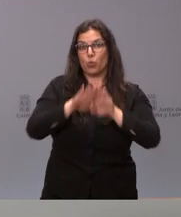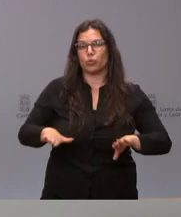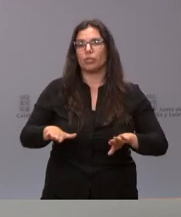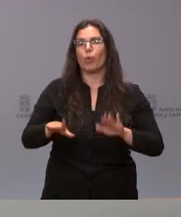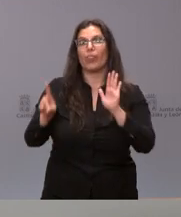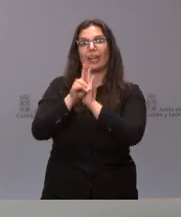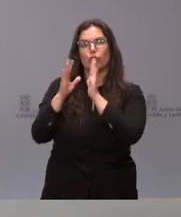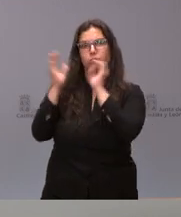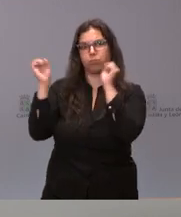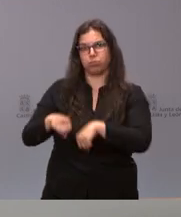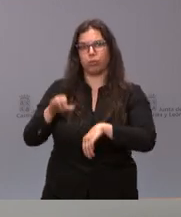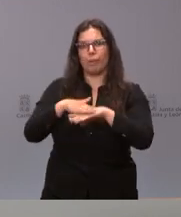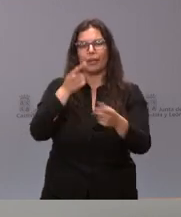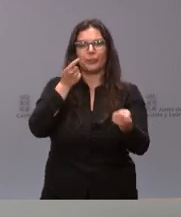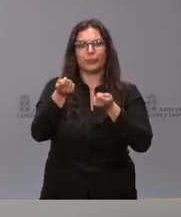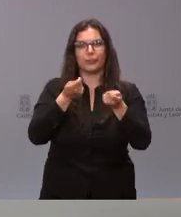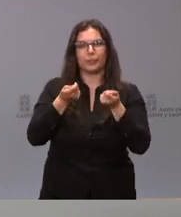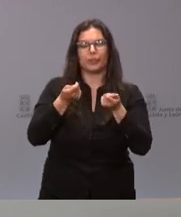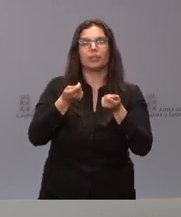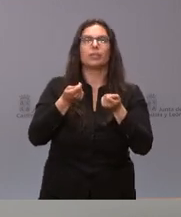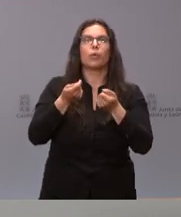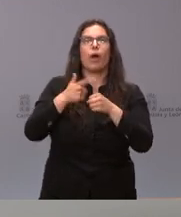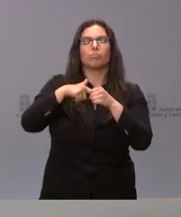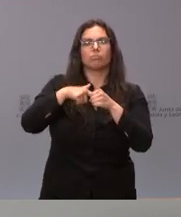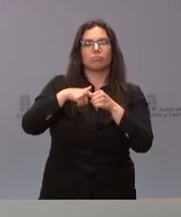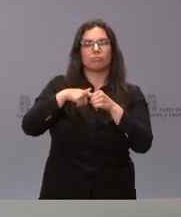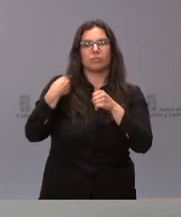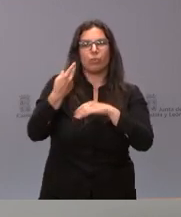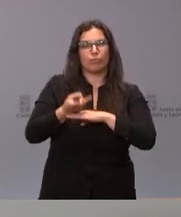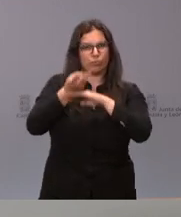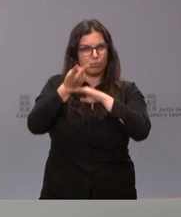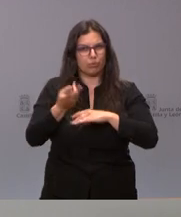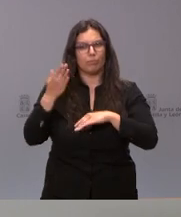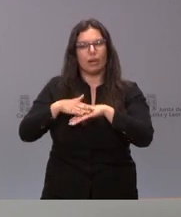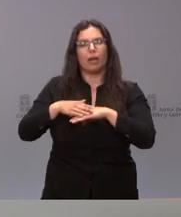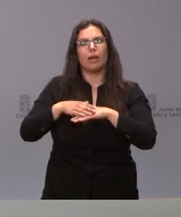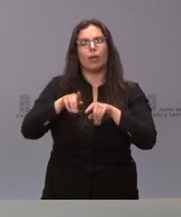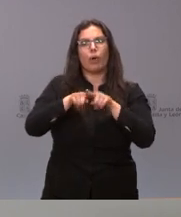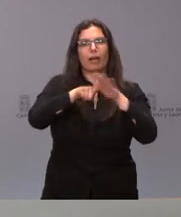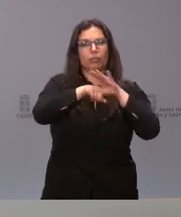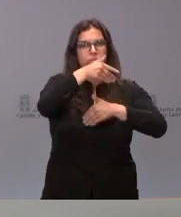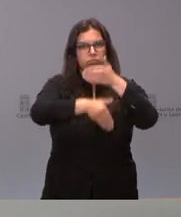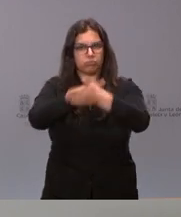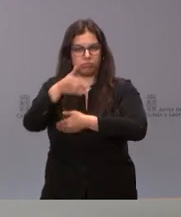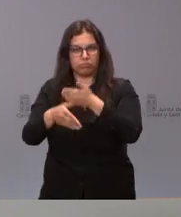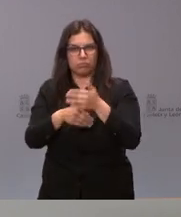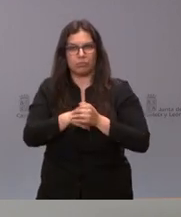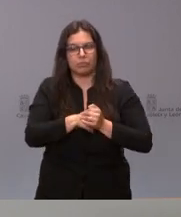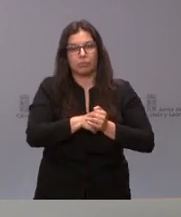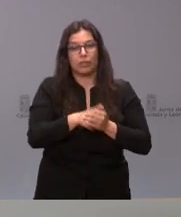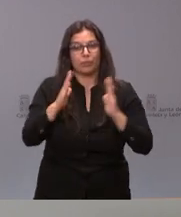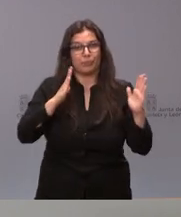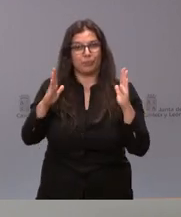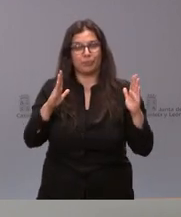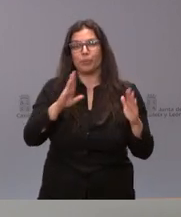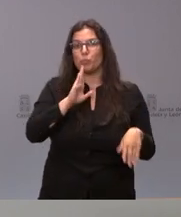a regular las plazas de toros portátiles en Castilla y León, mejorando la tramitación administrativa. Es un momento muy adecuado